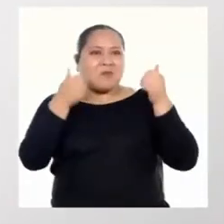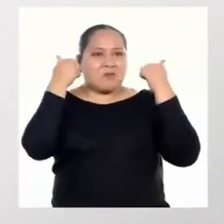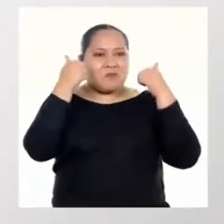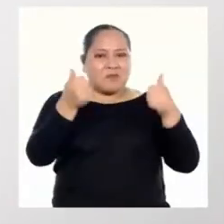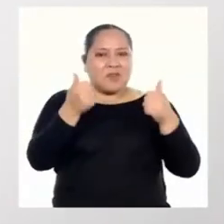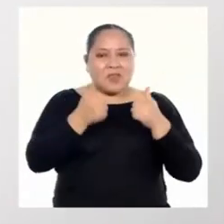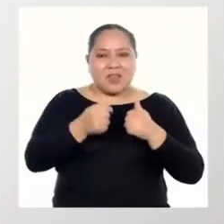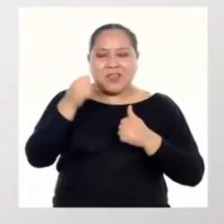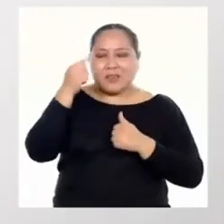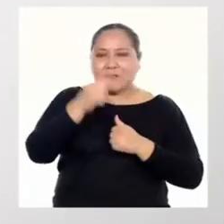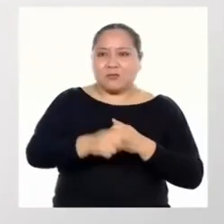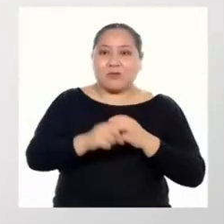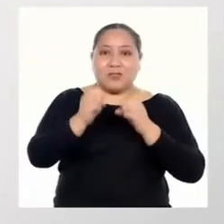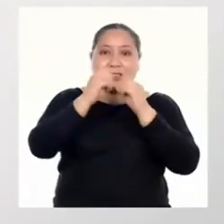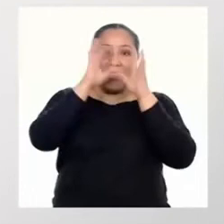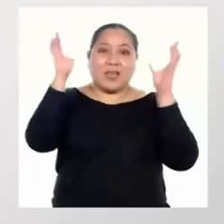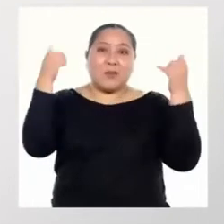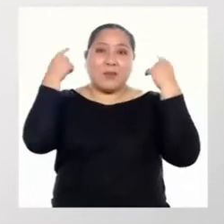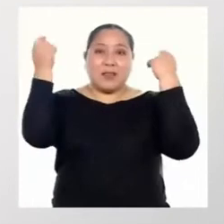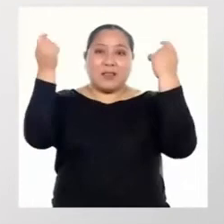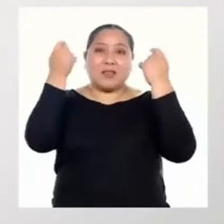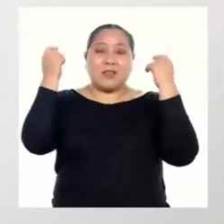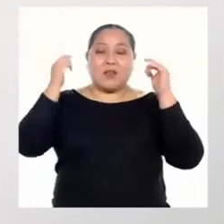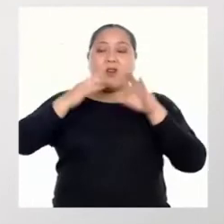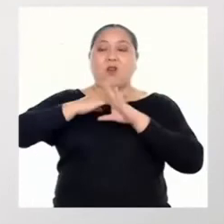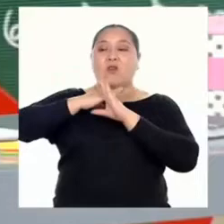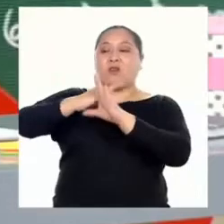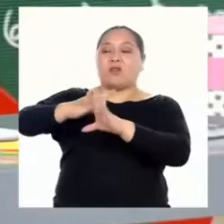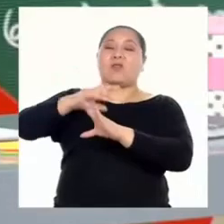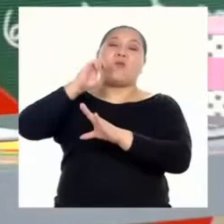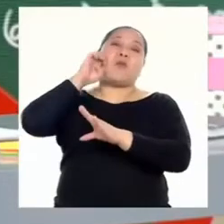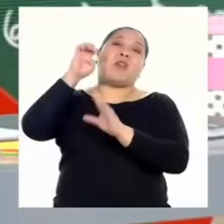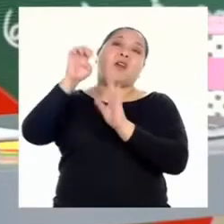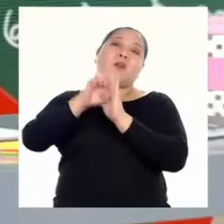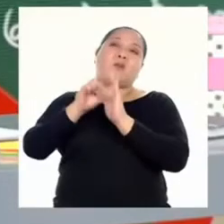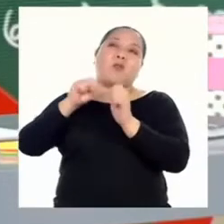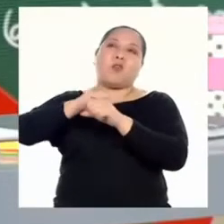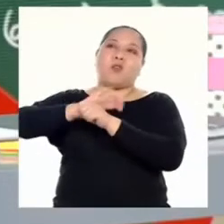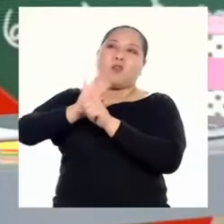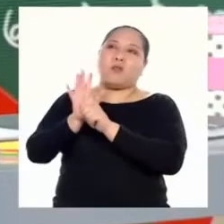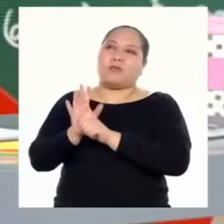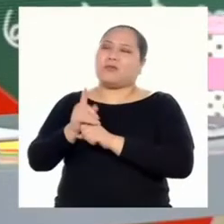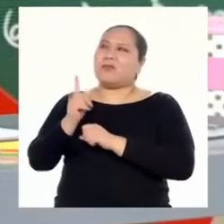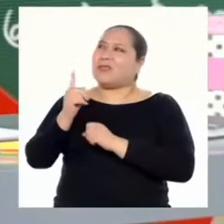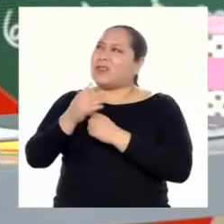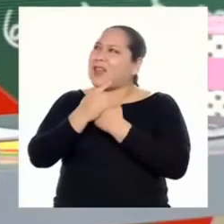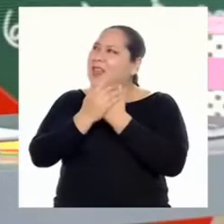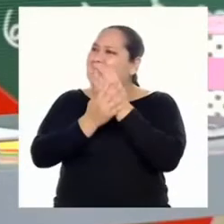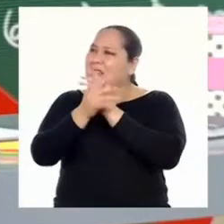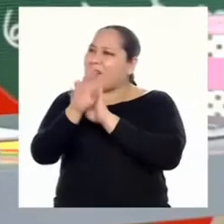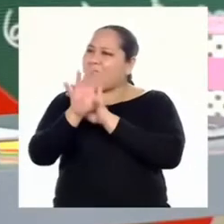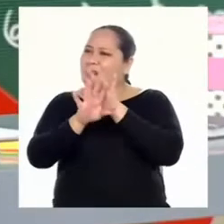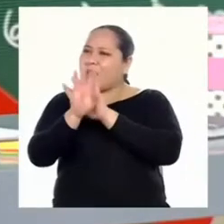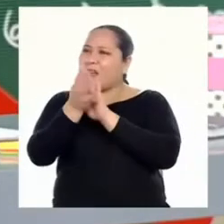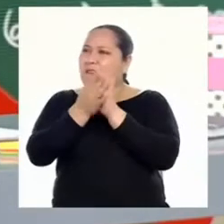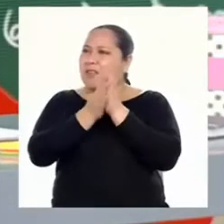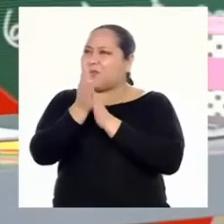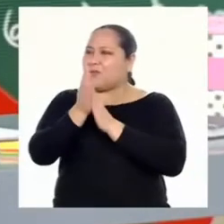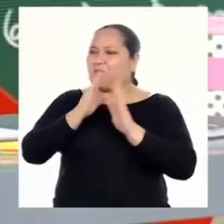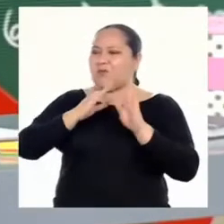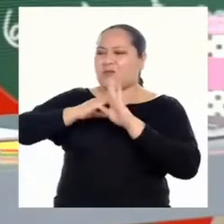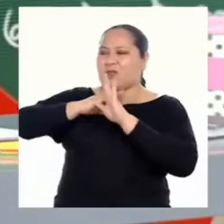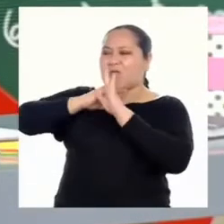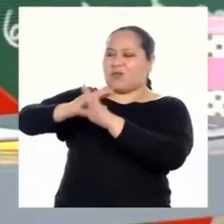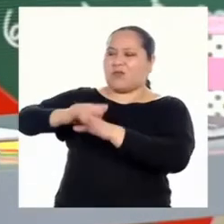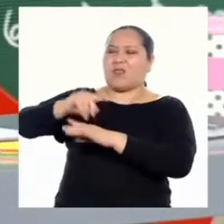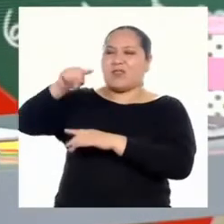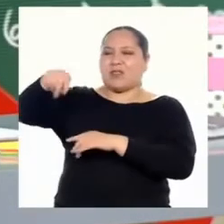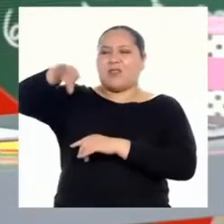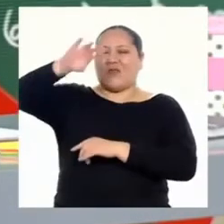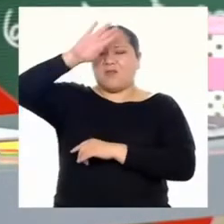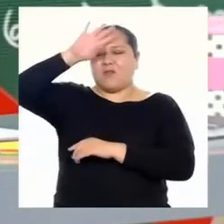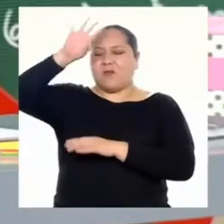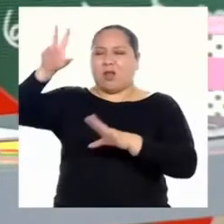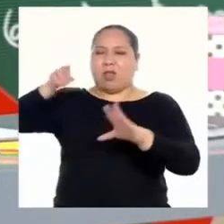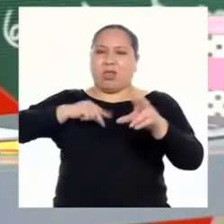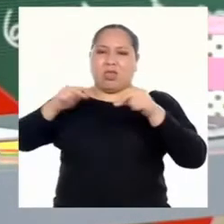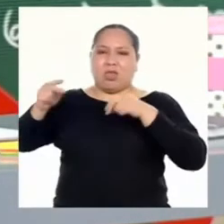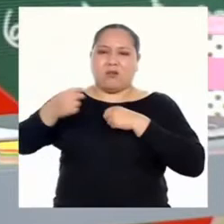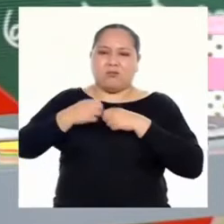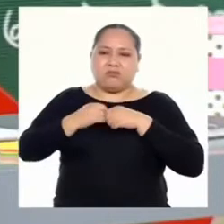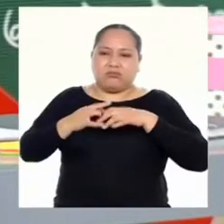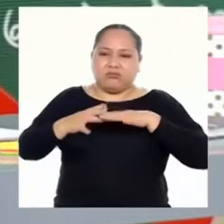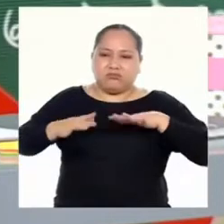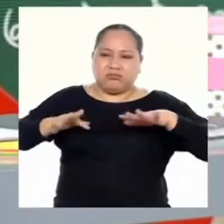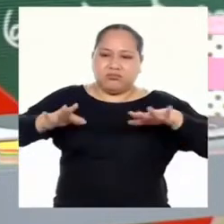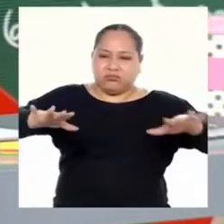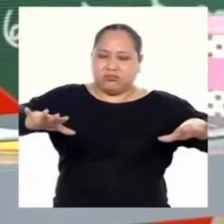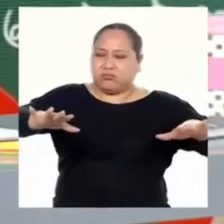sencilla y necesaria para convertir muchos males como el coronavirus. ¡Qué loco que solo con lavarnos las manos podemos evitar que el virus se siga